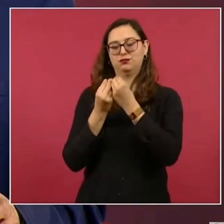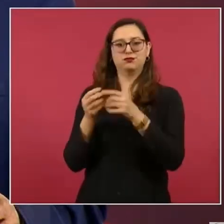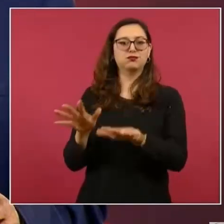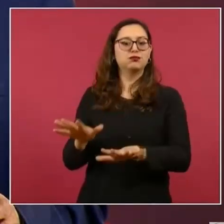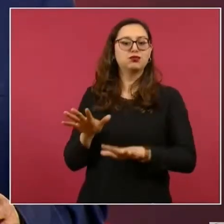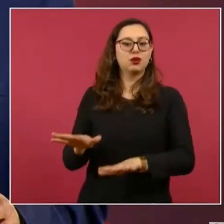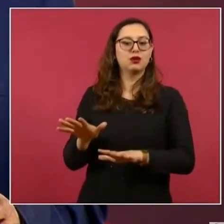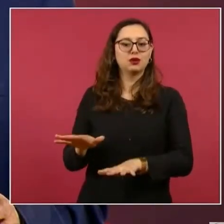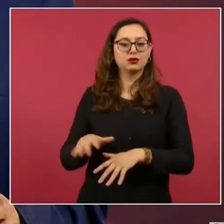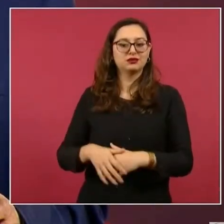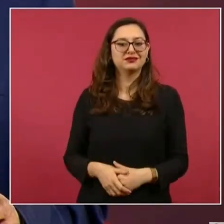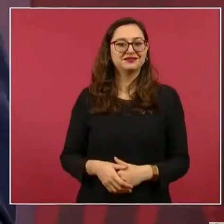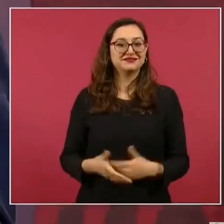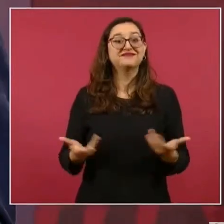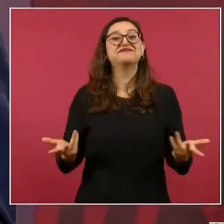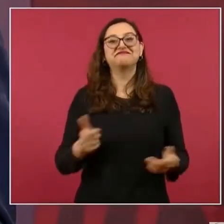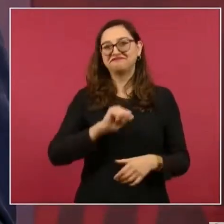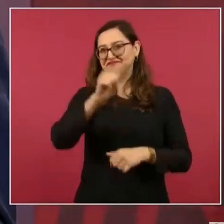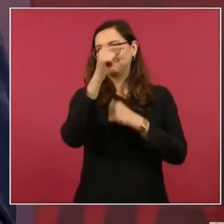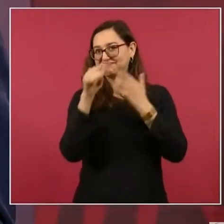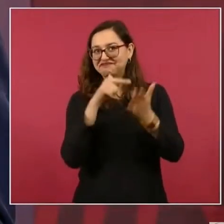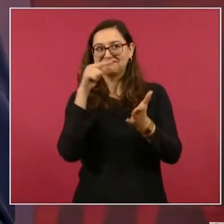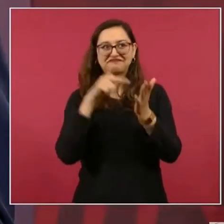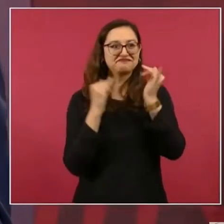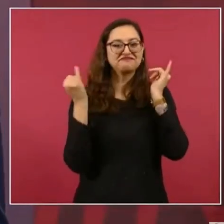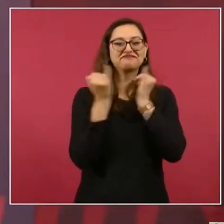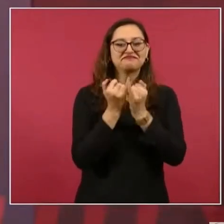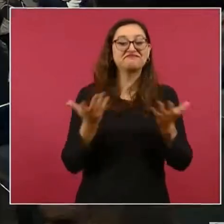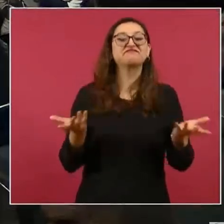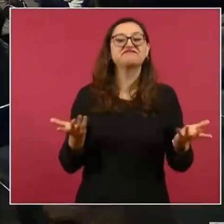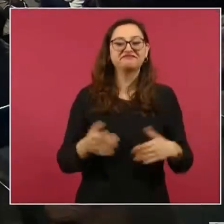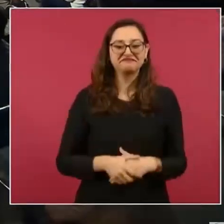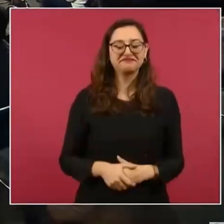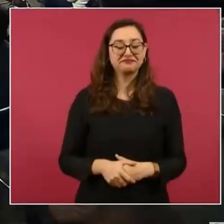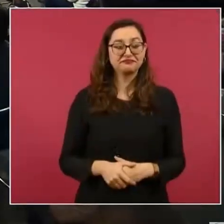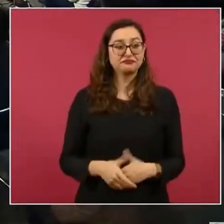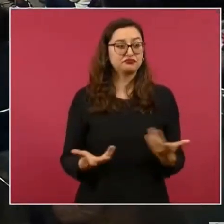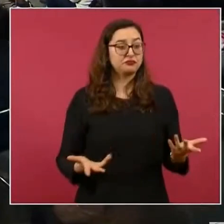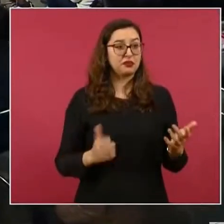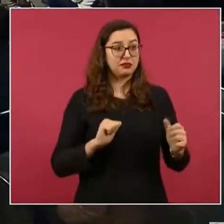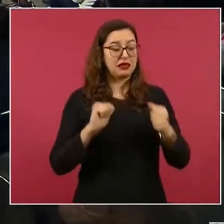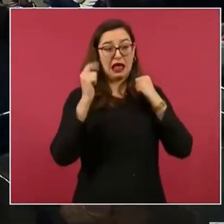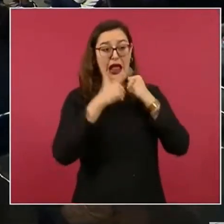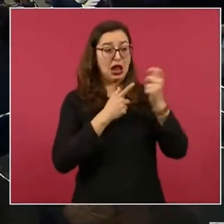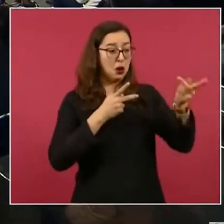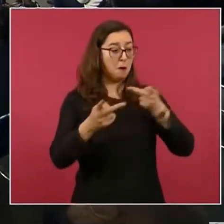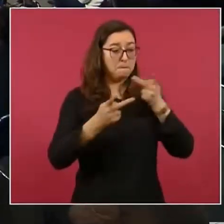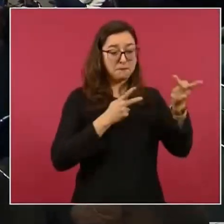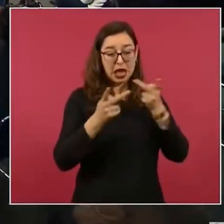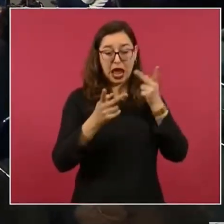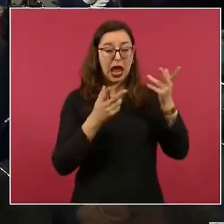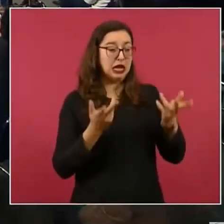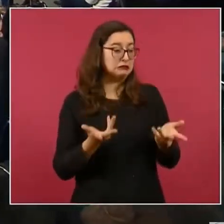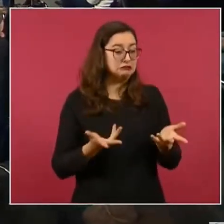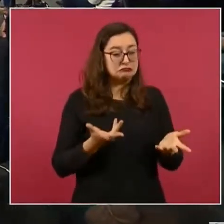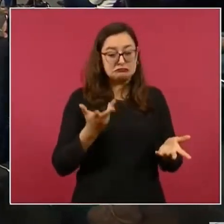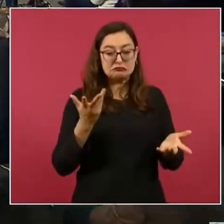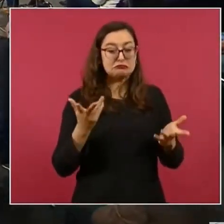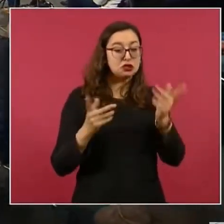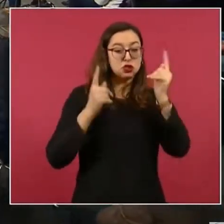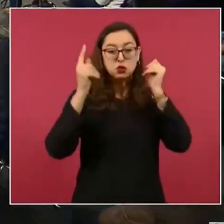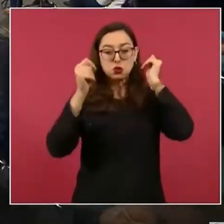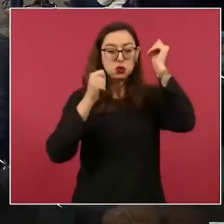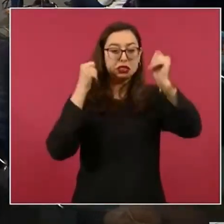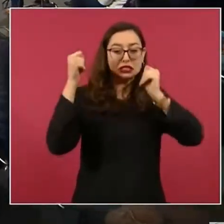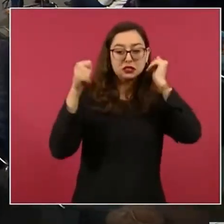Ahora sí, ¿dónde lo vas a agarrar? ¿Ya tiene algún nombre pensado para esa estrategia? O sea, ¿algún funcionario público va a estar encargado,